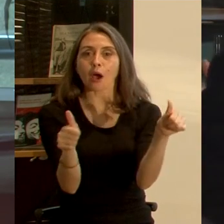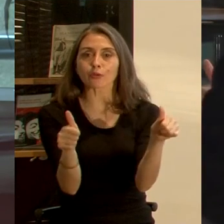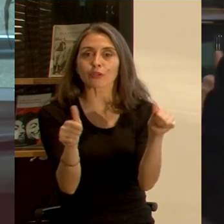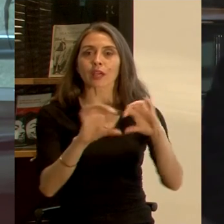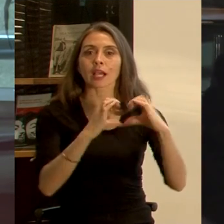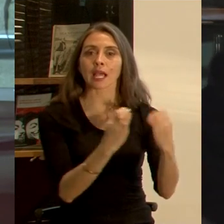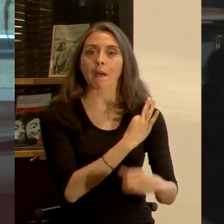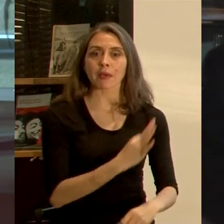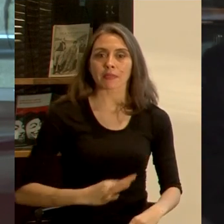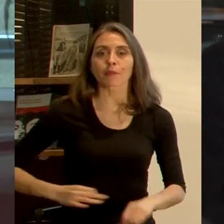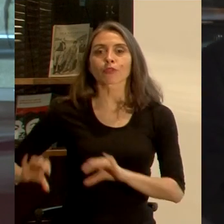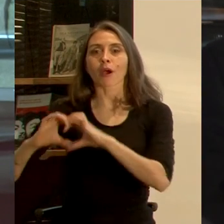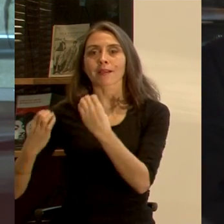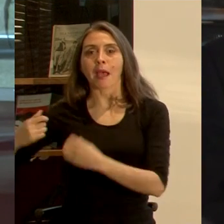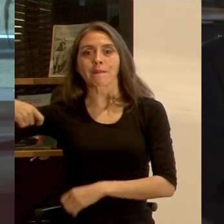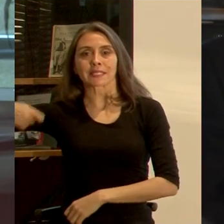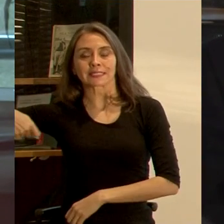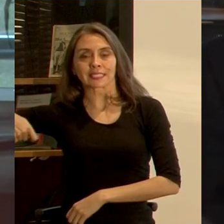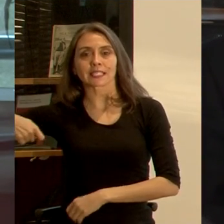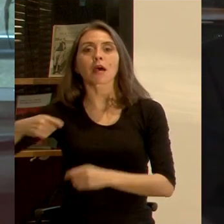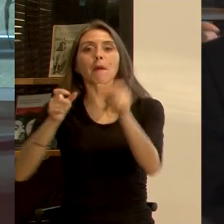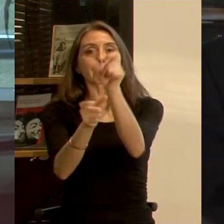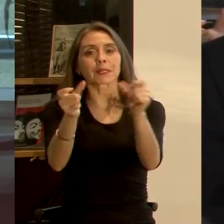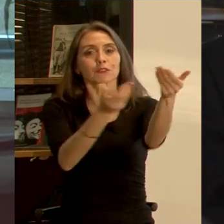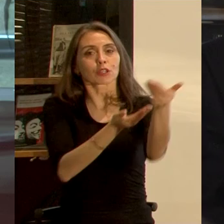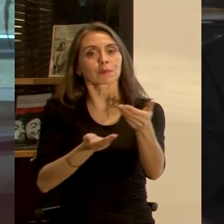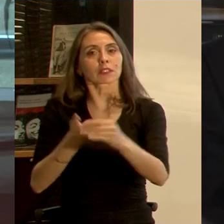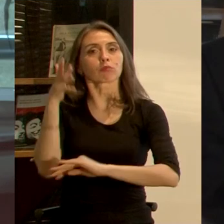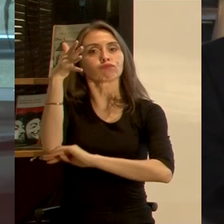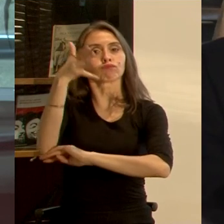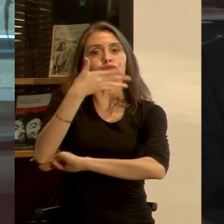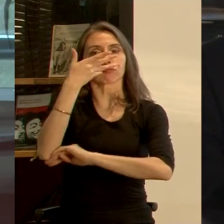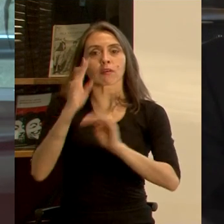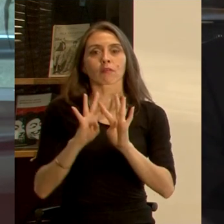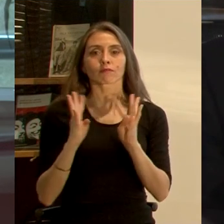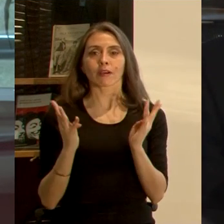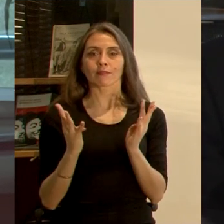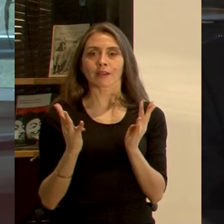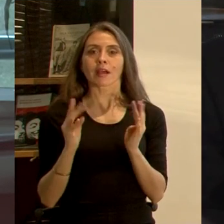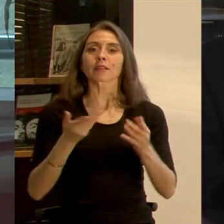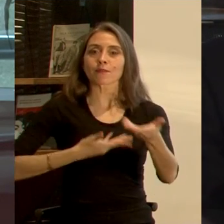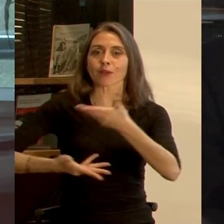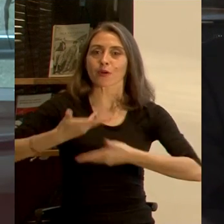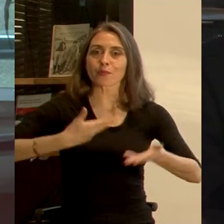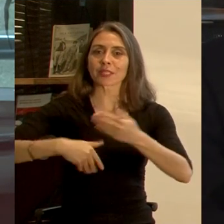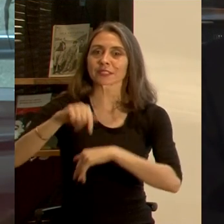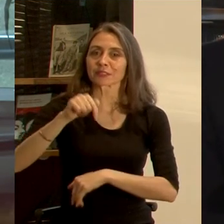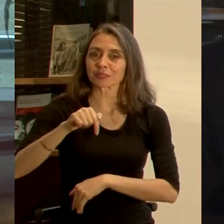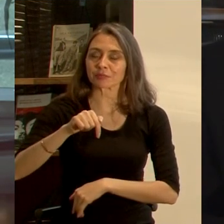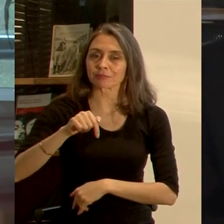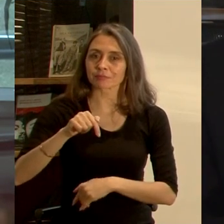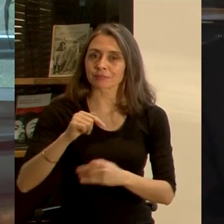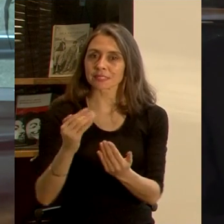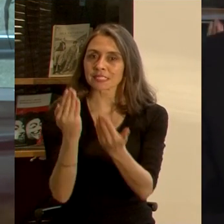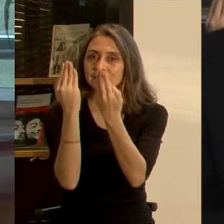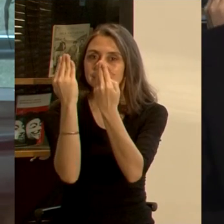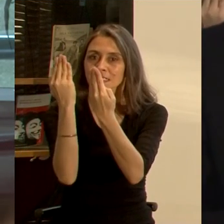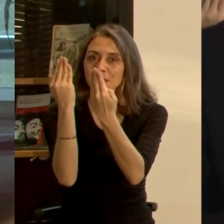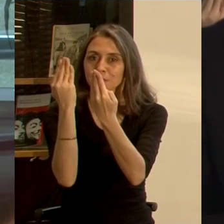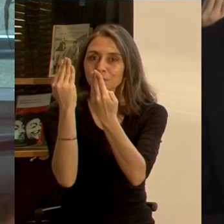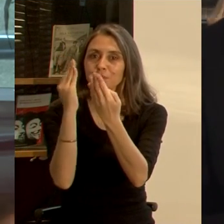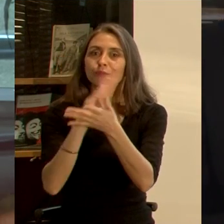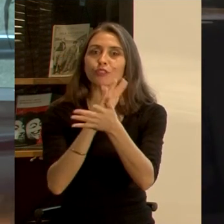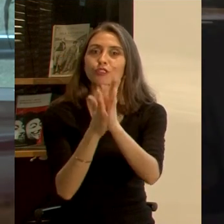Cámara de Diputados y el Senado y a los invitados y panelistas que compartirán esta jornada con nosotros. Saludamos igualmente